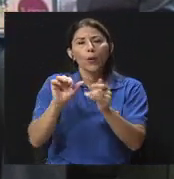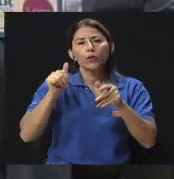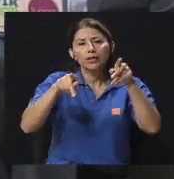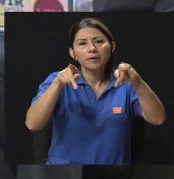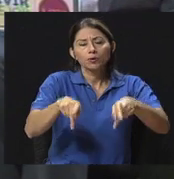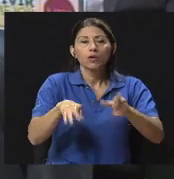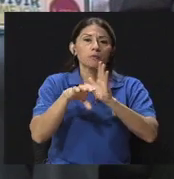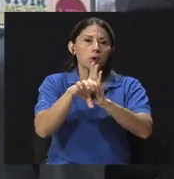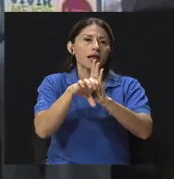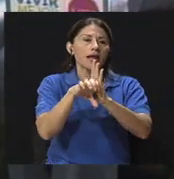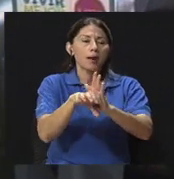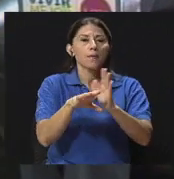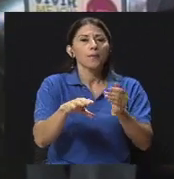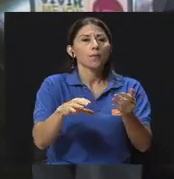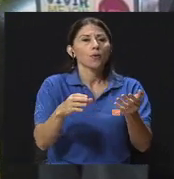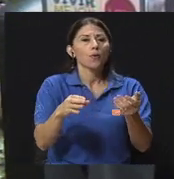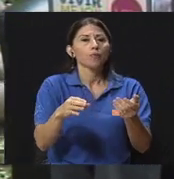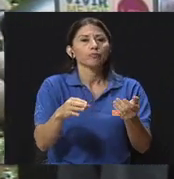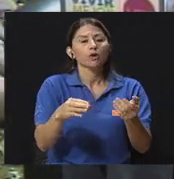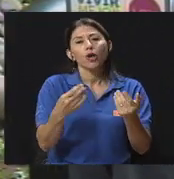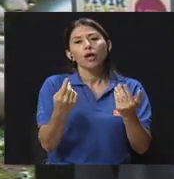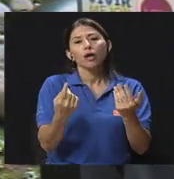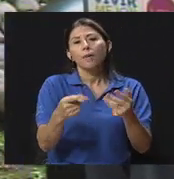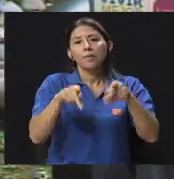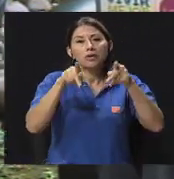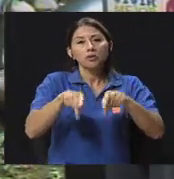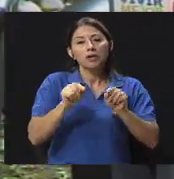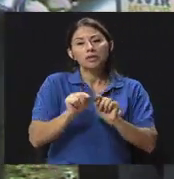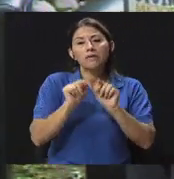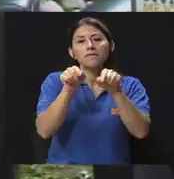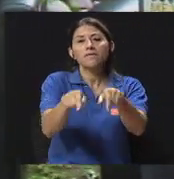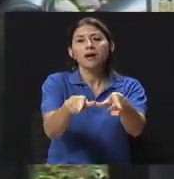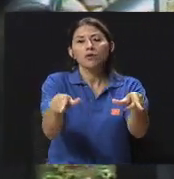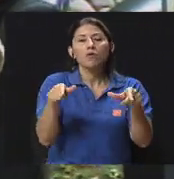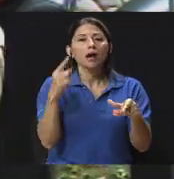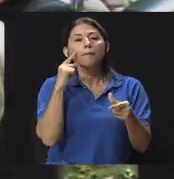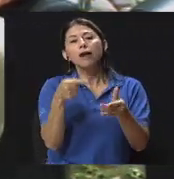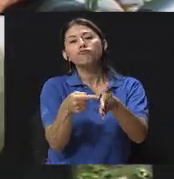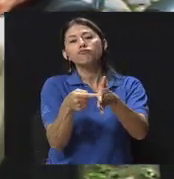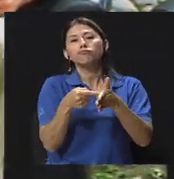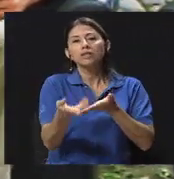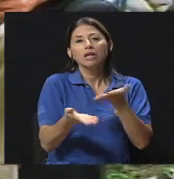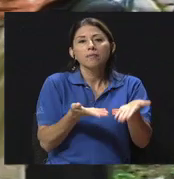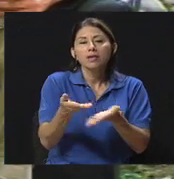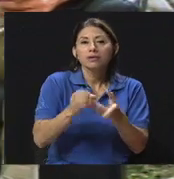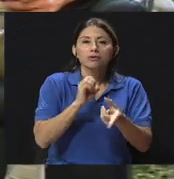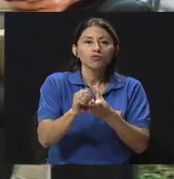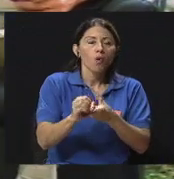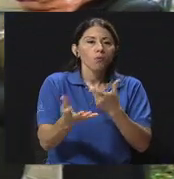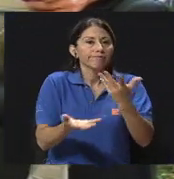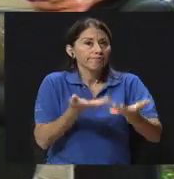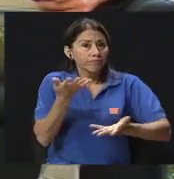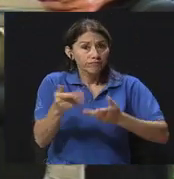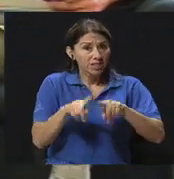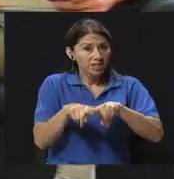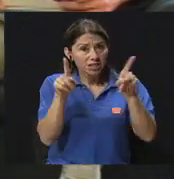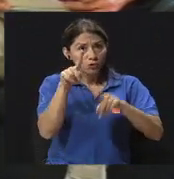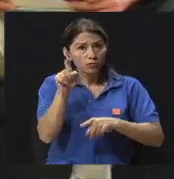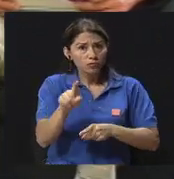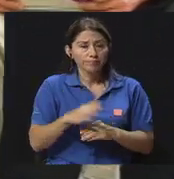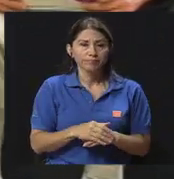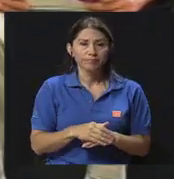que demandan los servicios en los lugares de trabajo o estamos hablando de otra situación distinta? No, las relaciones